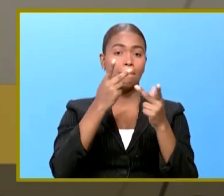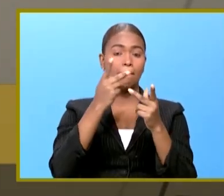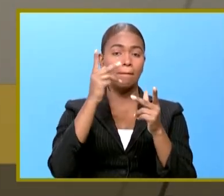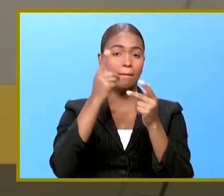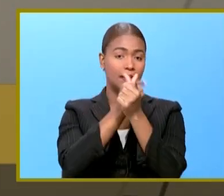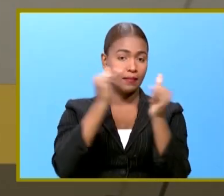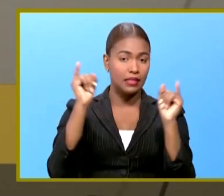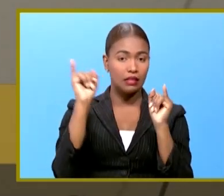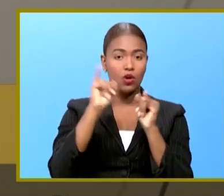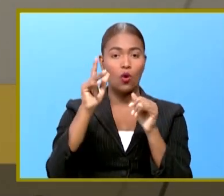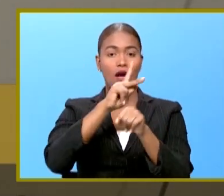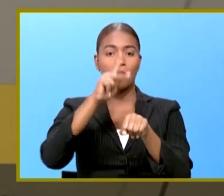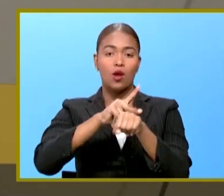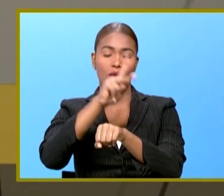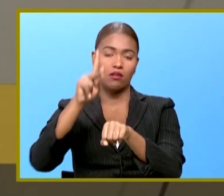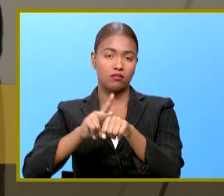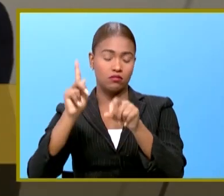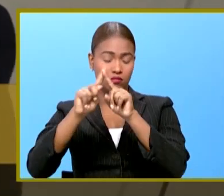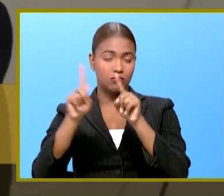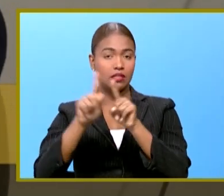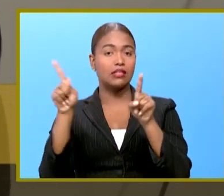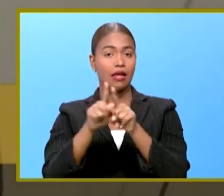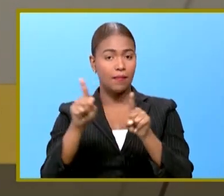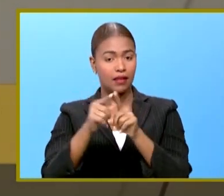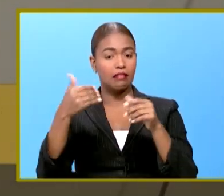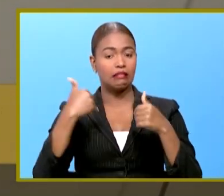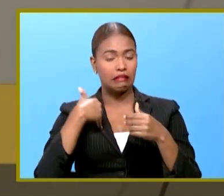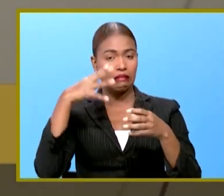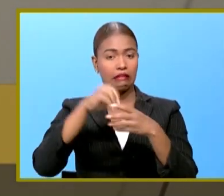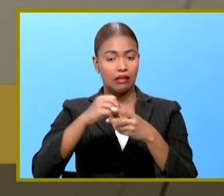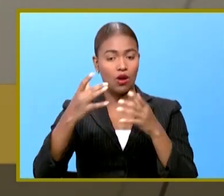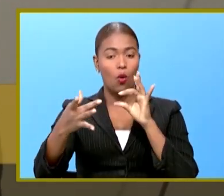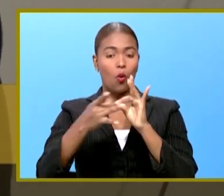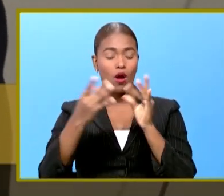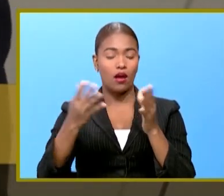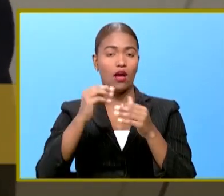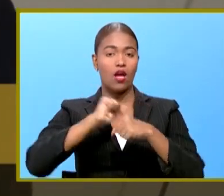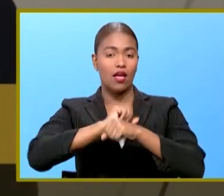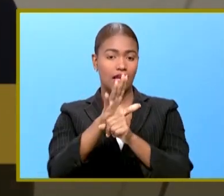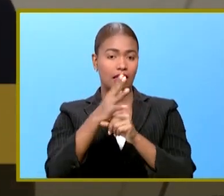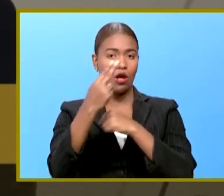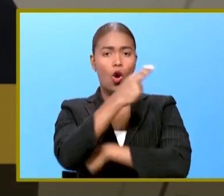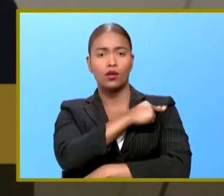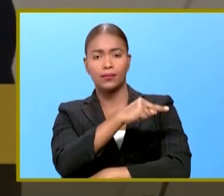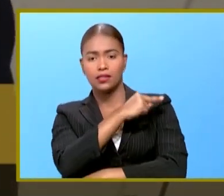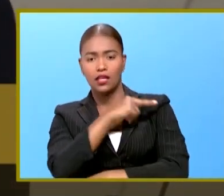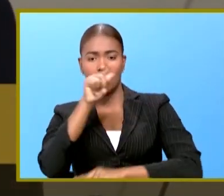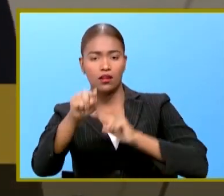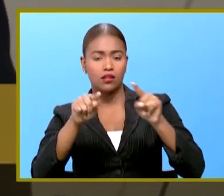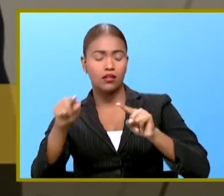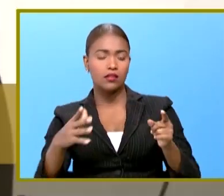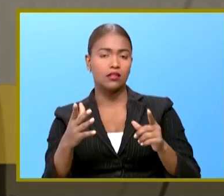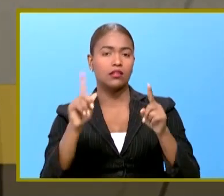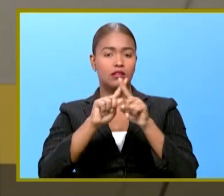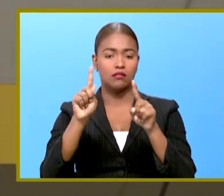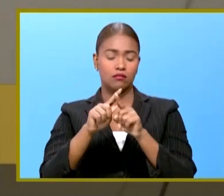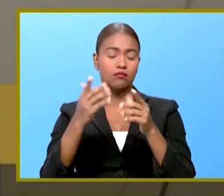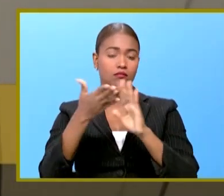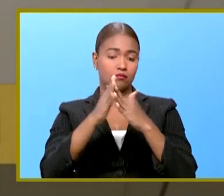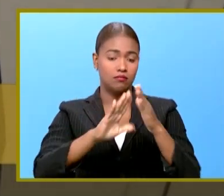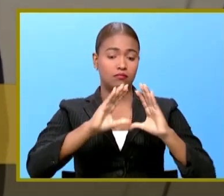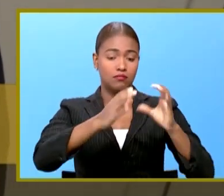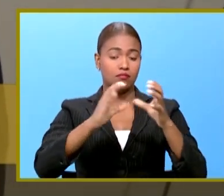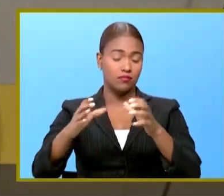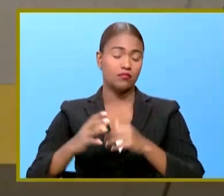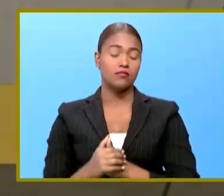periodistas de las provincias que también cubren el COVID-19 en los hospitales y en sus respectivos lugares también